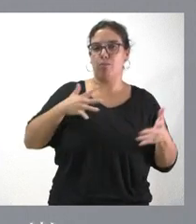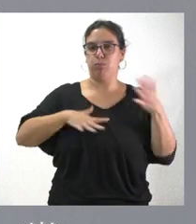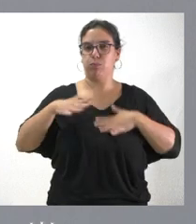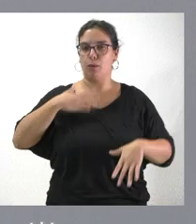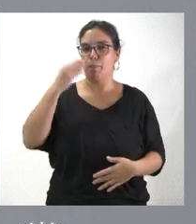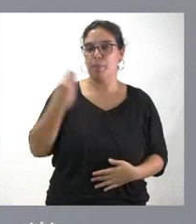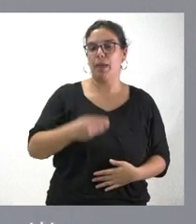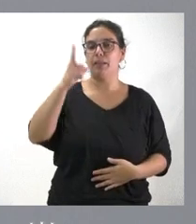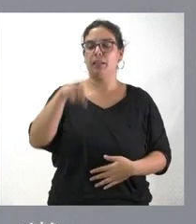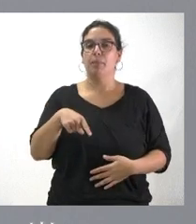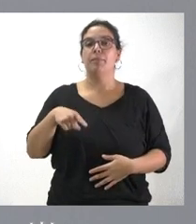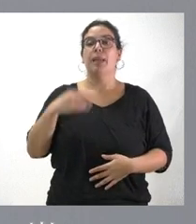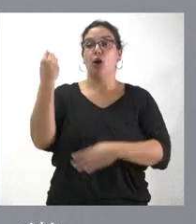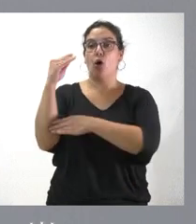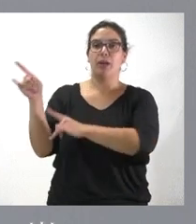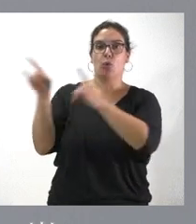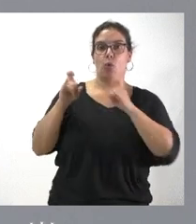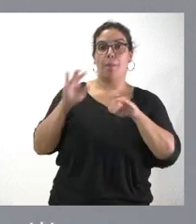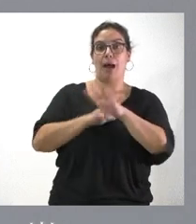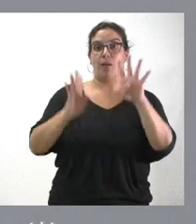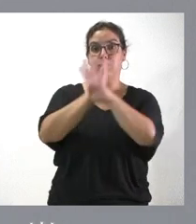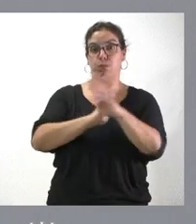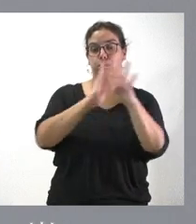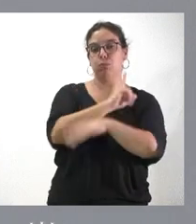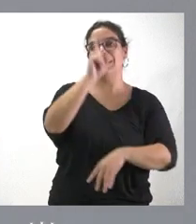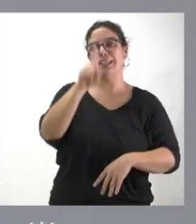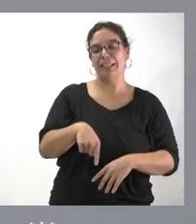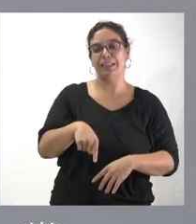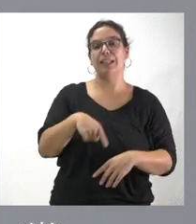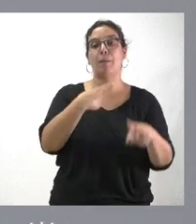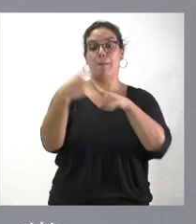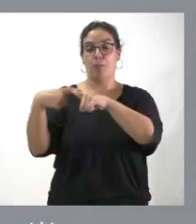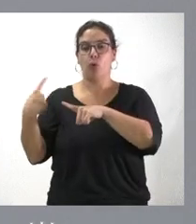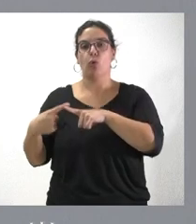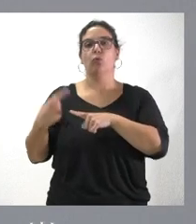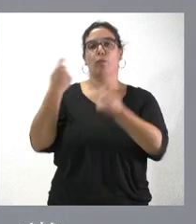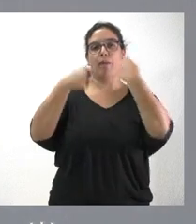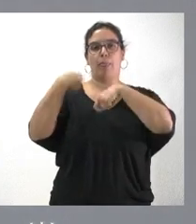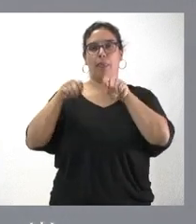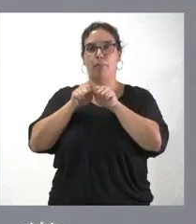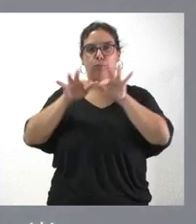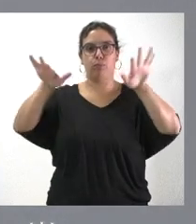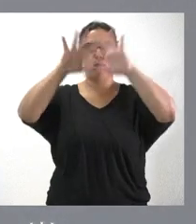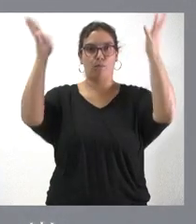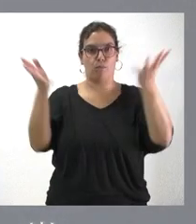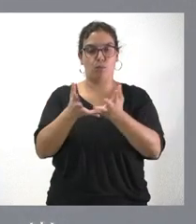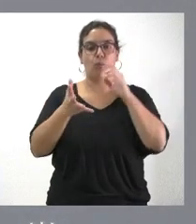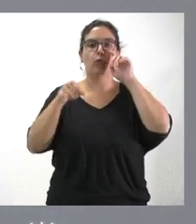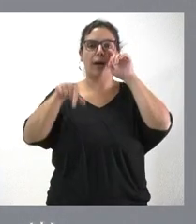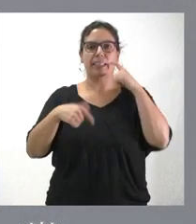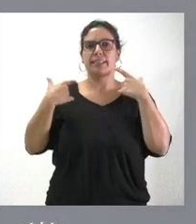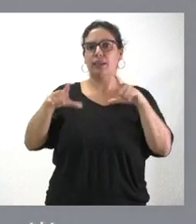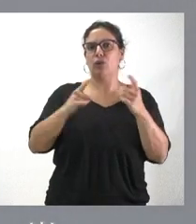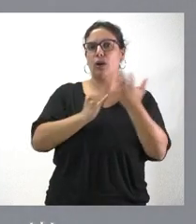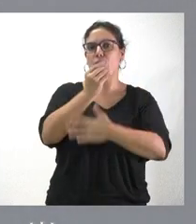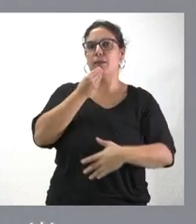dimensionamiento, en el relevo generacional y en la internacionalización entre otras materias. Castilla y León tiene un sector agroalimentario muy potente, de